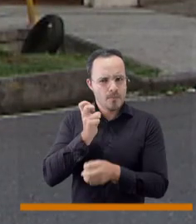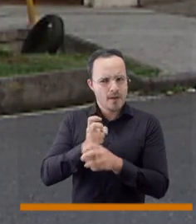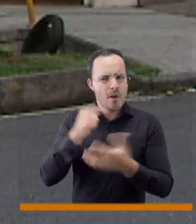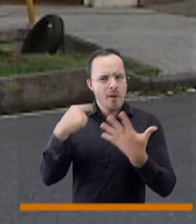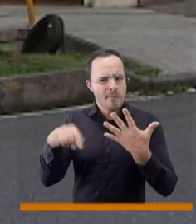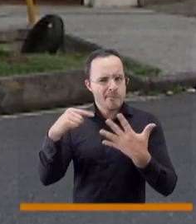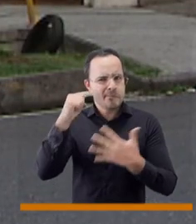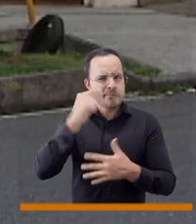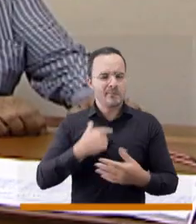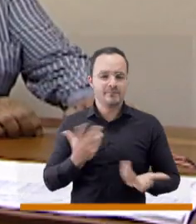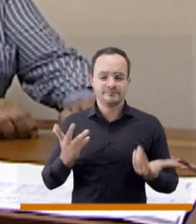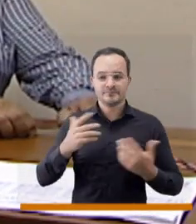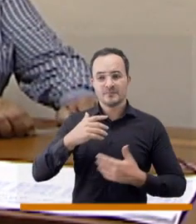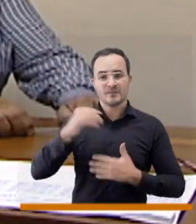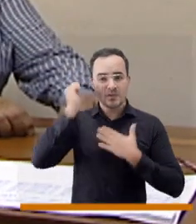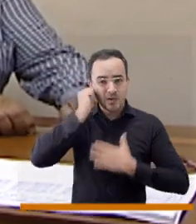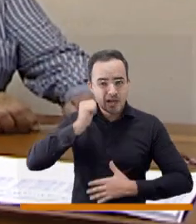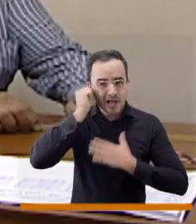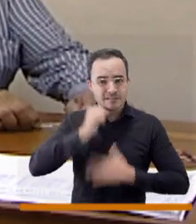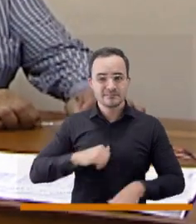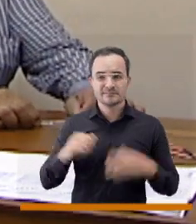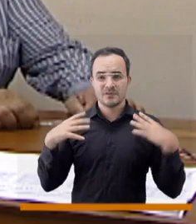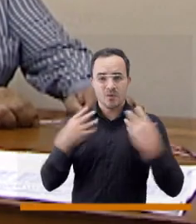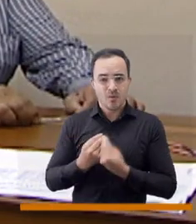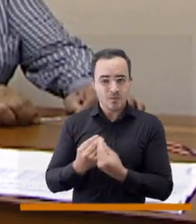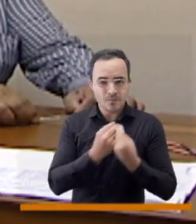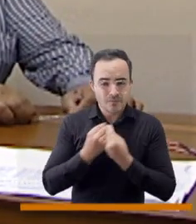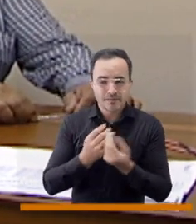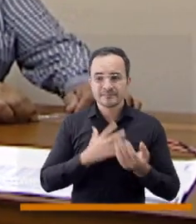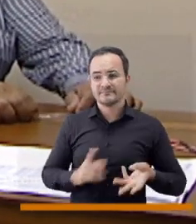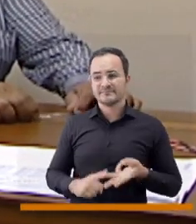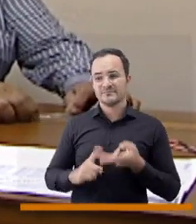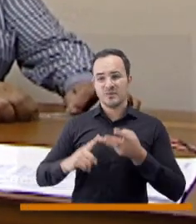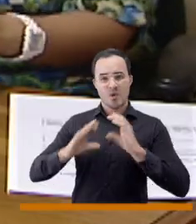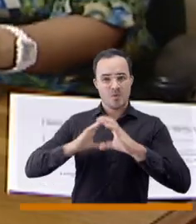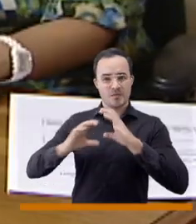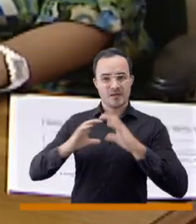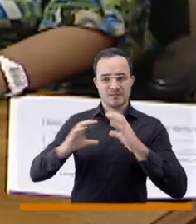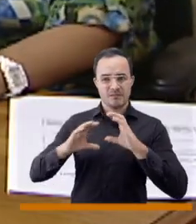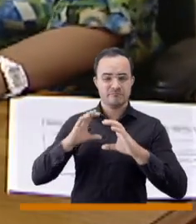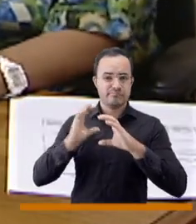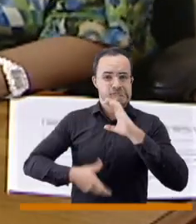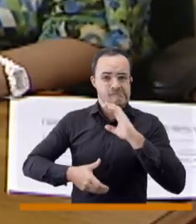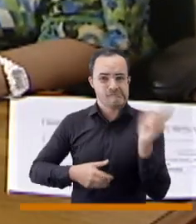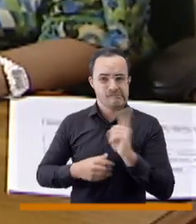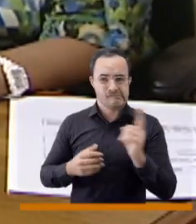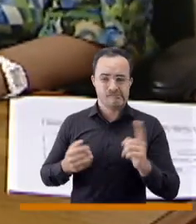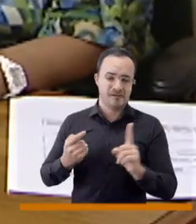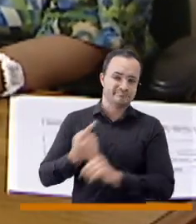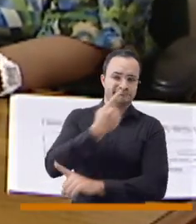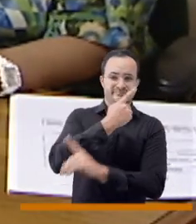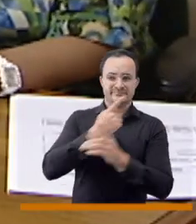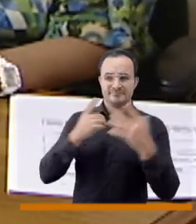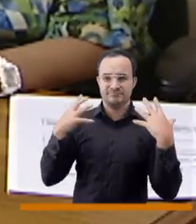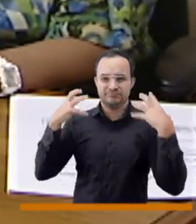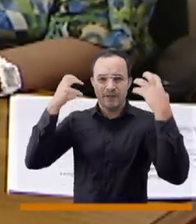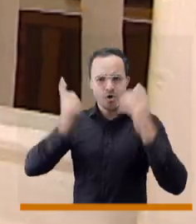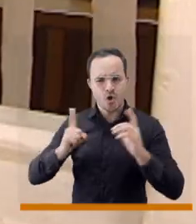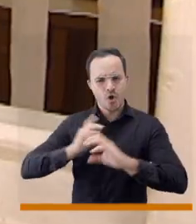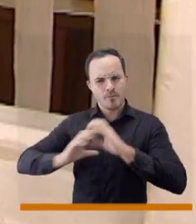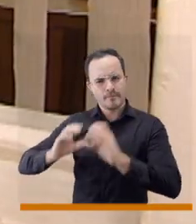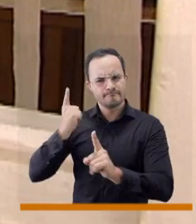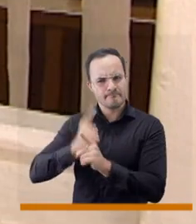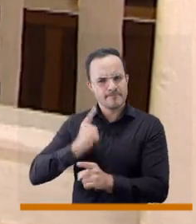en la tolerancia en la convivencia, en la comunicación asertiva, en aquellos diálogos que